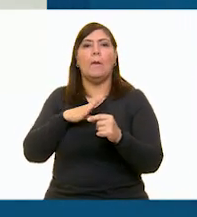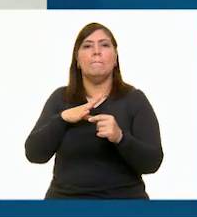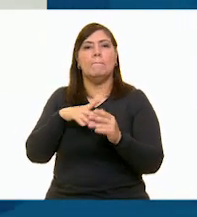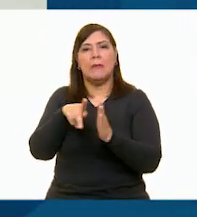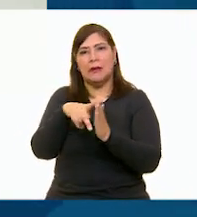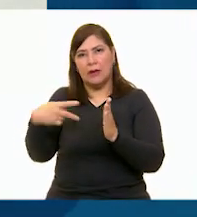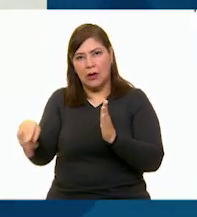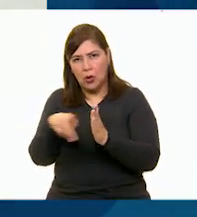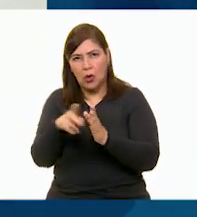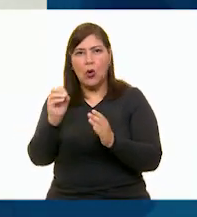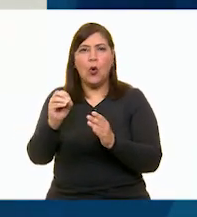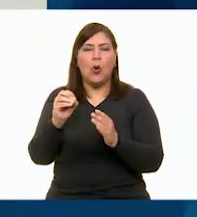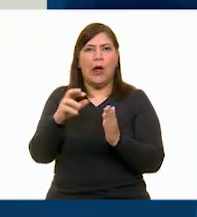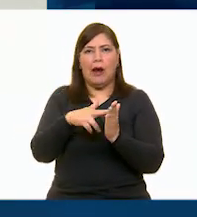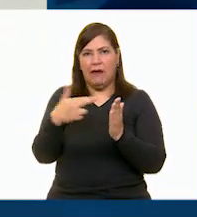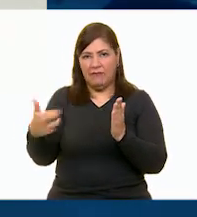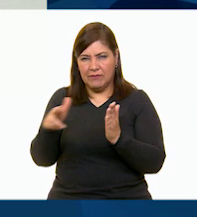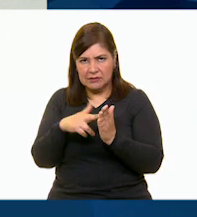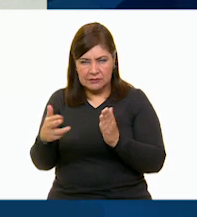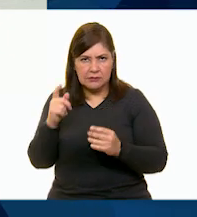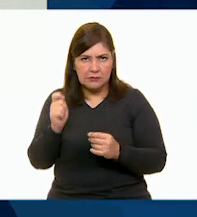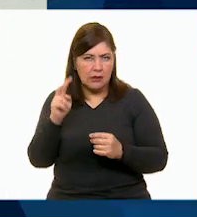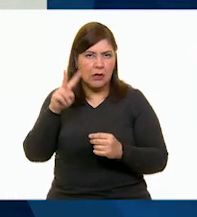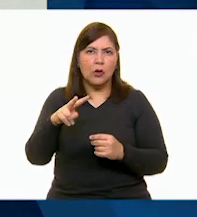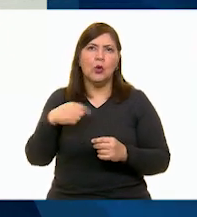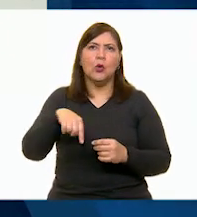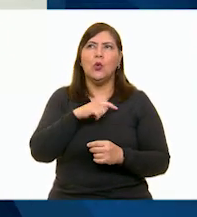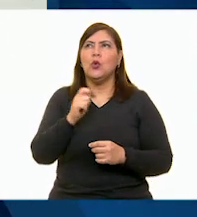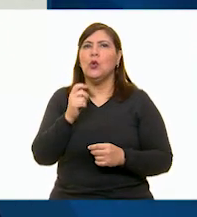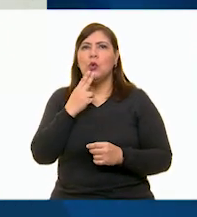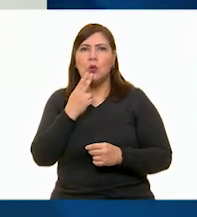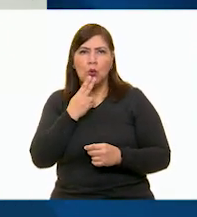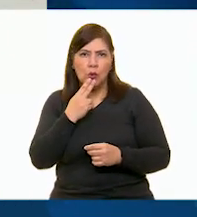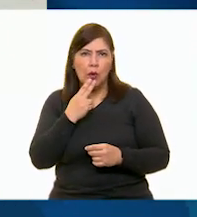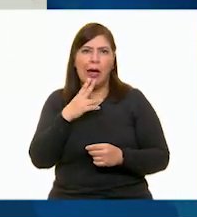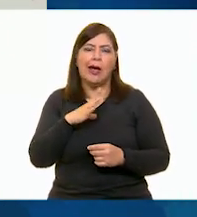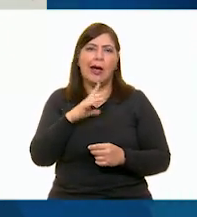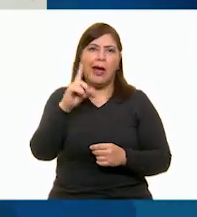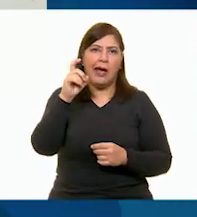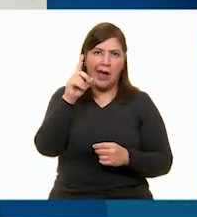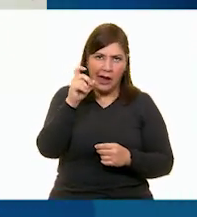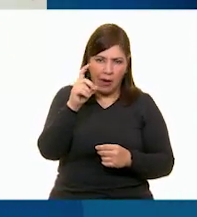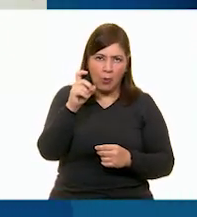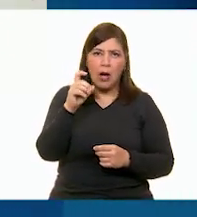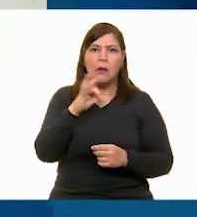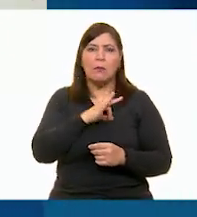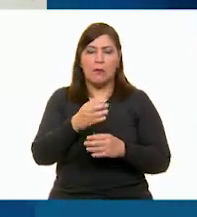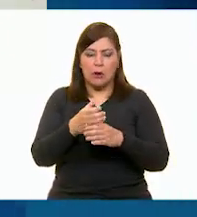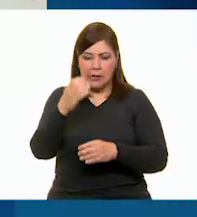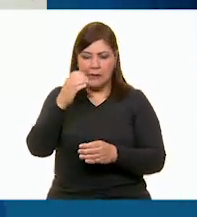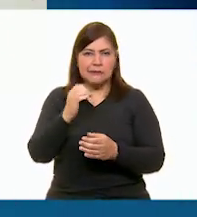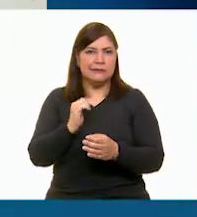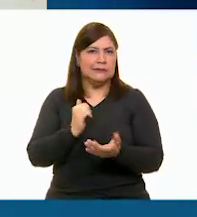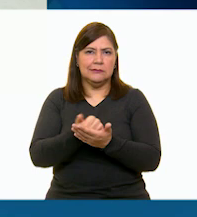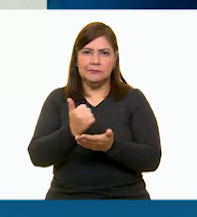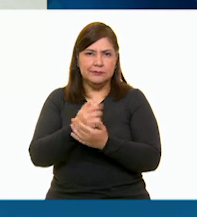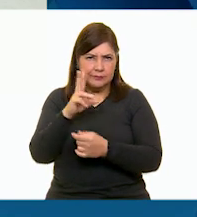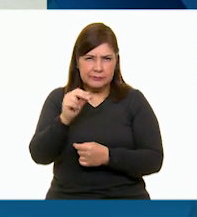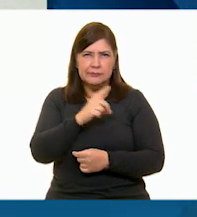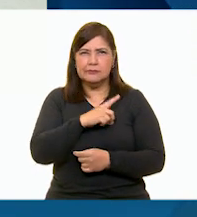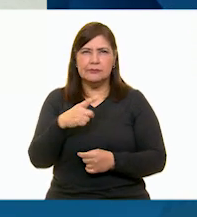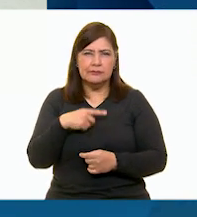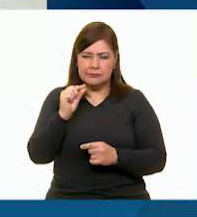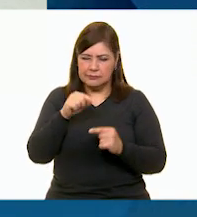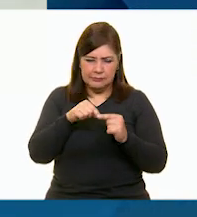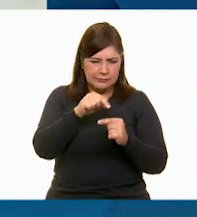revistas no consumimos aguas en botellas desechables evitamos usar en distancias